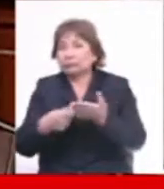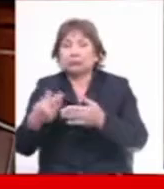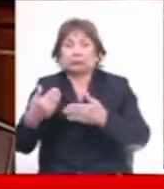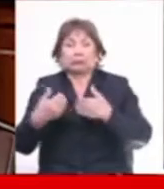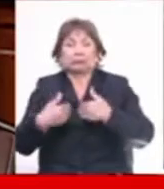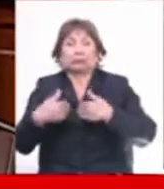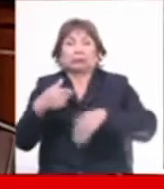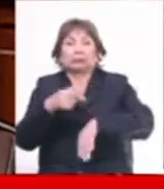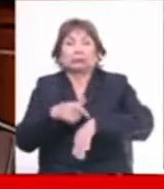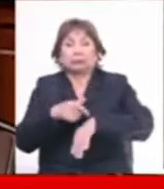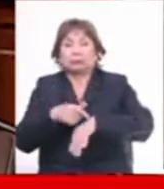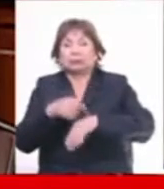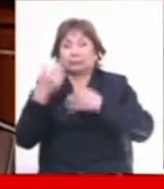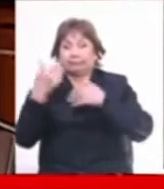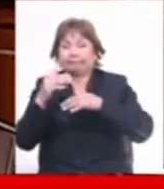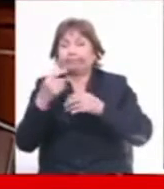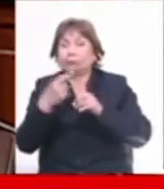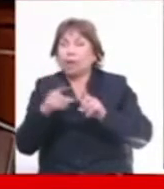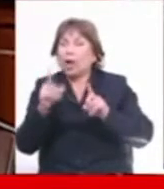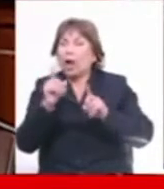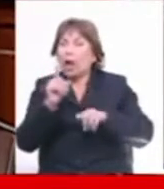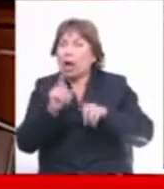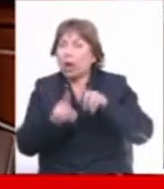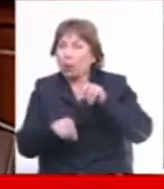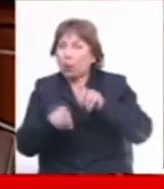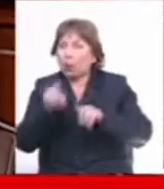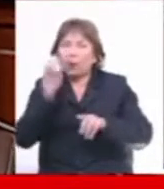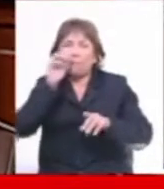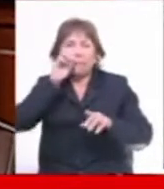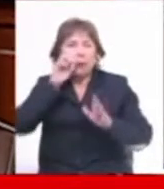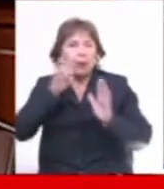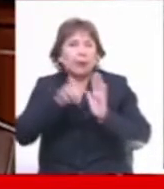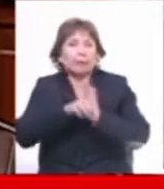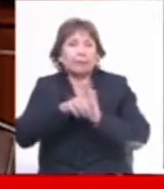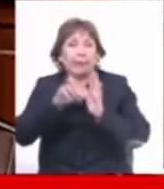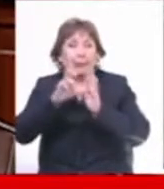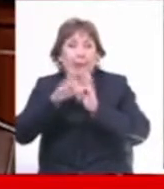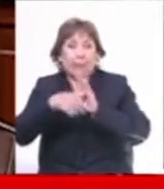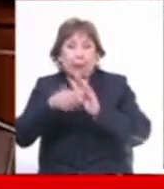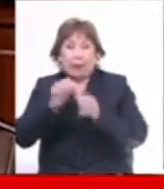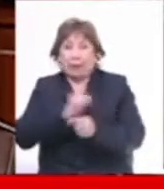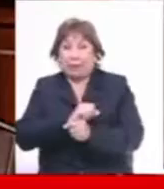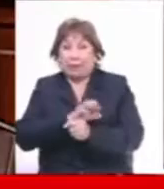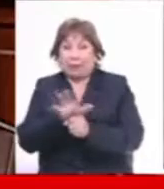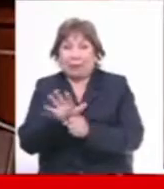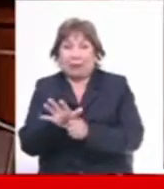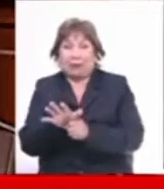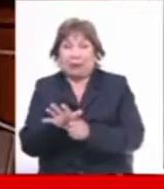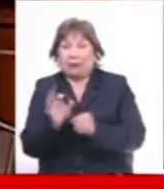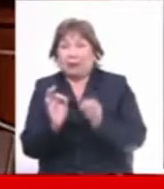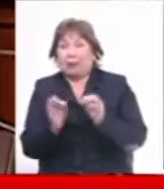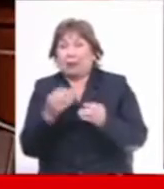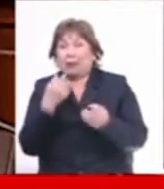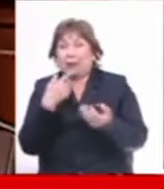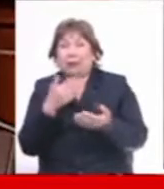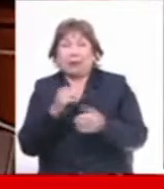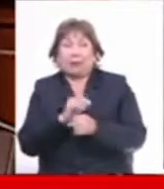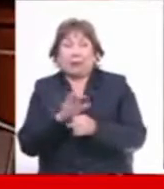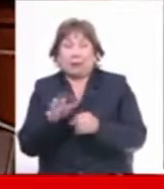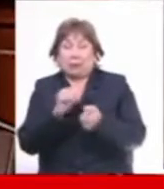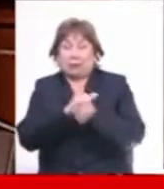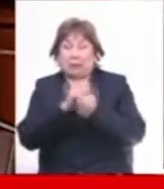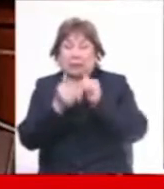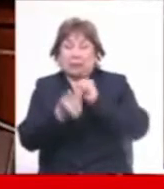debido. Sin embargo, hay algunas figuras como, por ejemplo, después de la pandemia, porque nadie podría negar que la pandemia nos ha